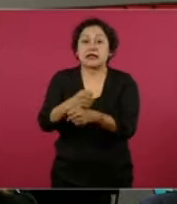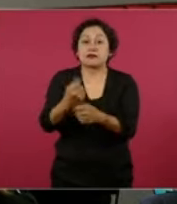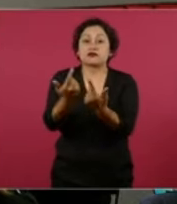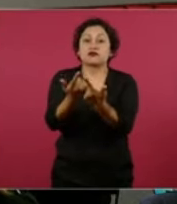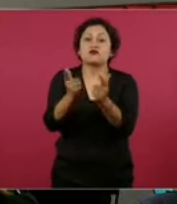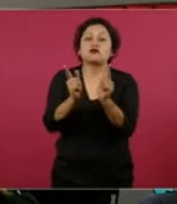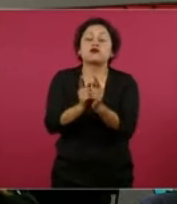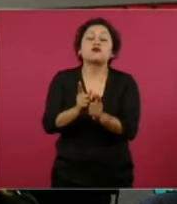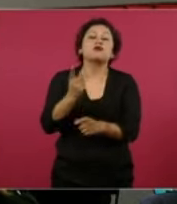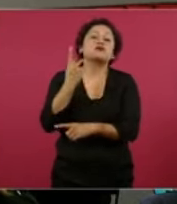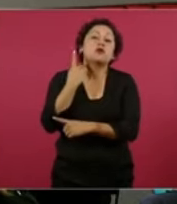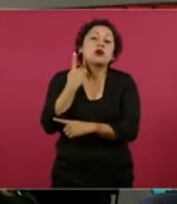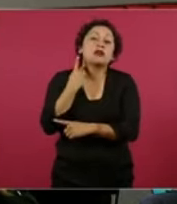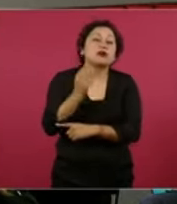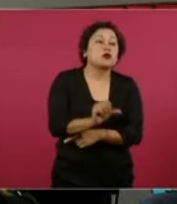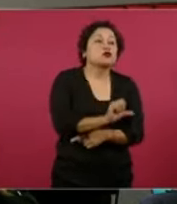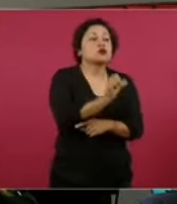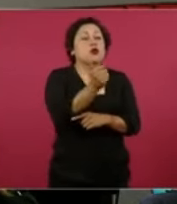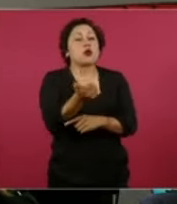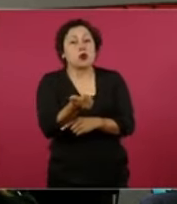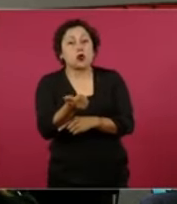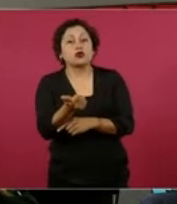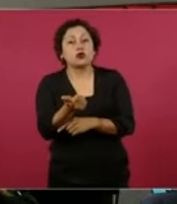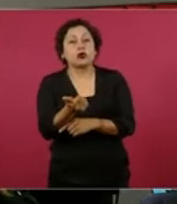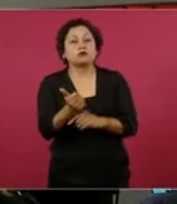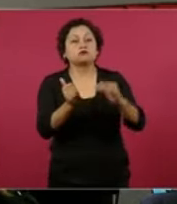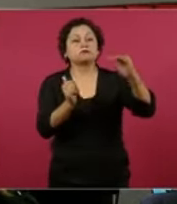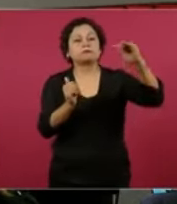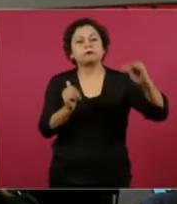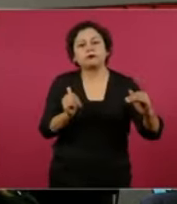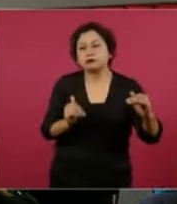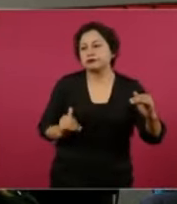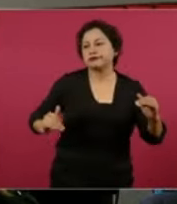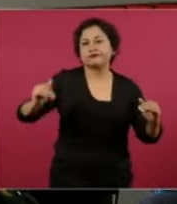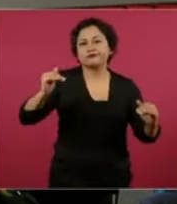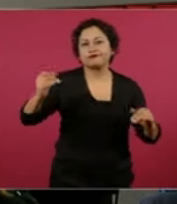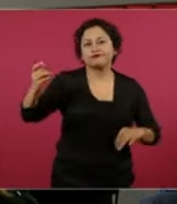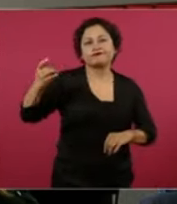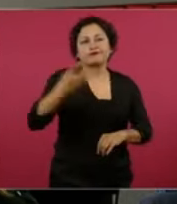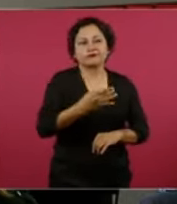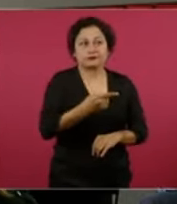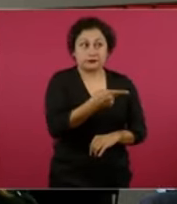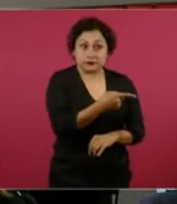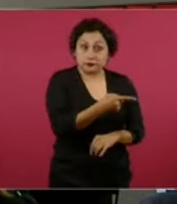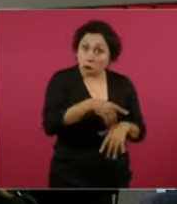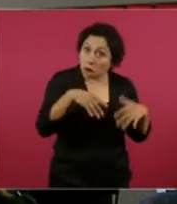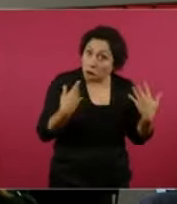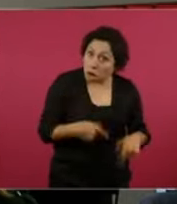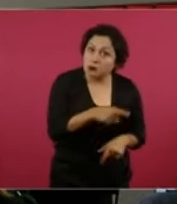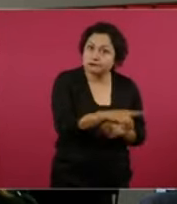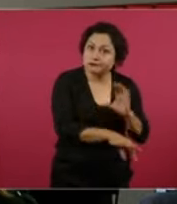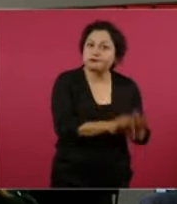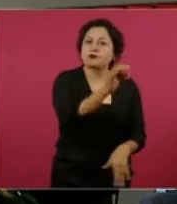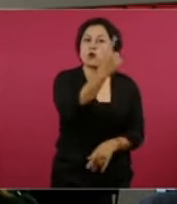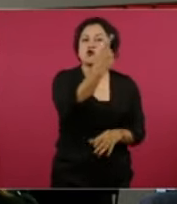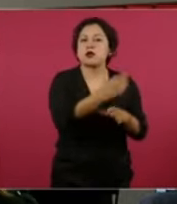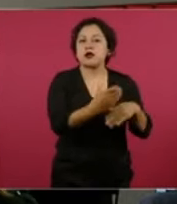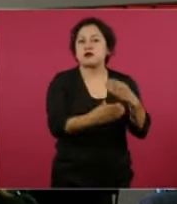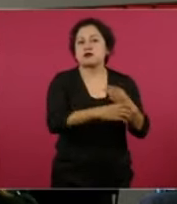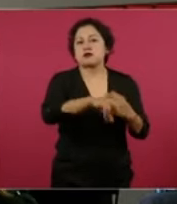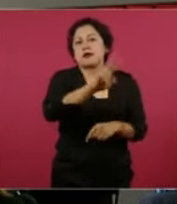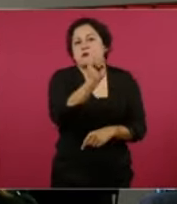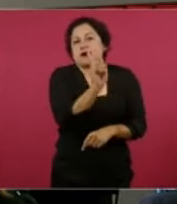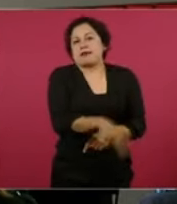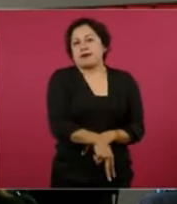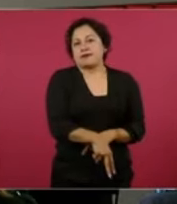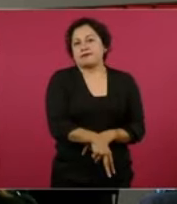debilitados. Sí le atinaron a eso, pero los resultados del gobierno fueron diametralmente opuestos a sus pronósticos.